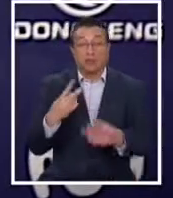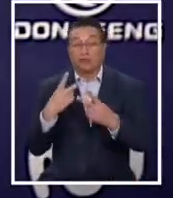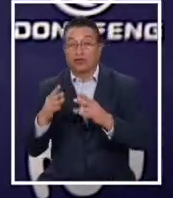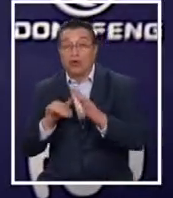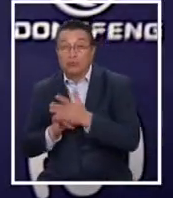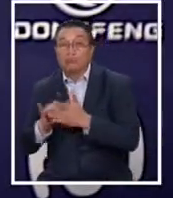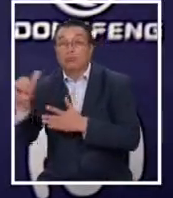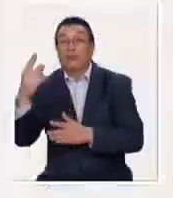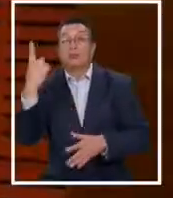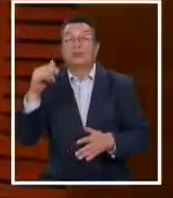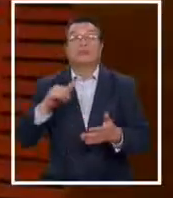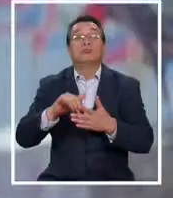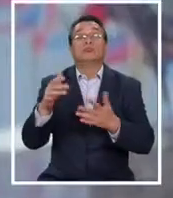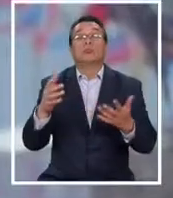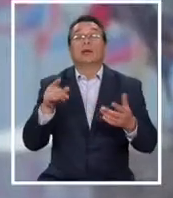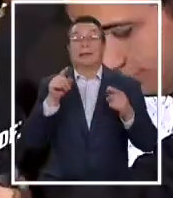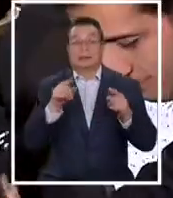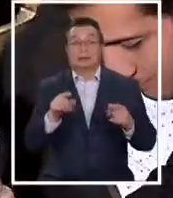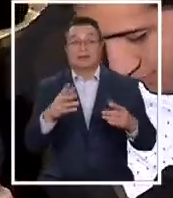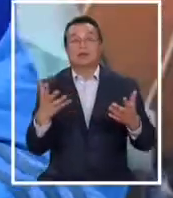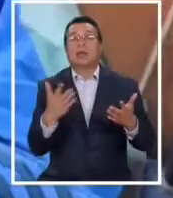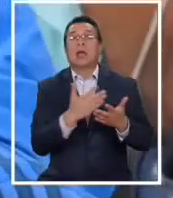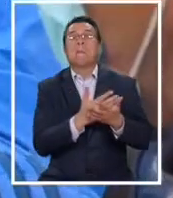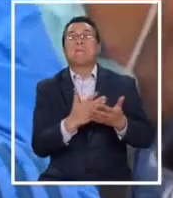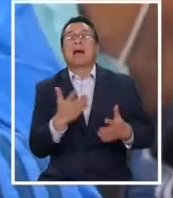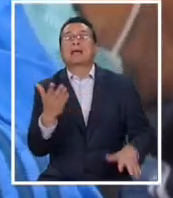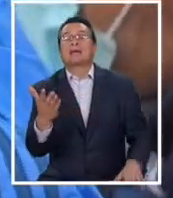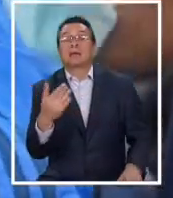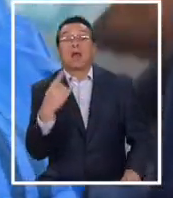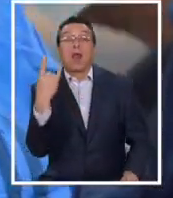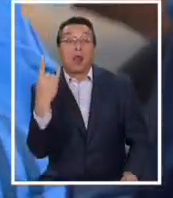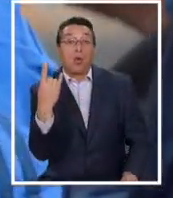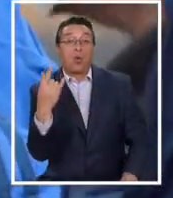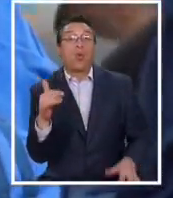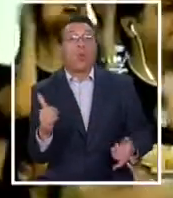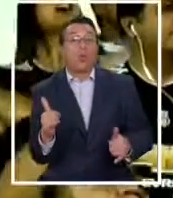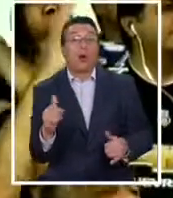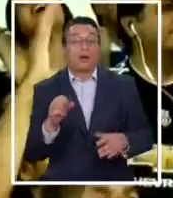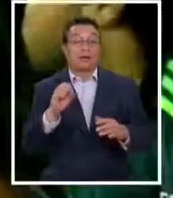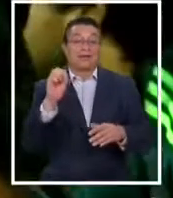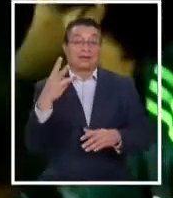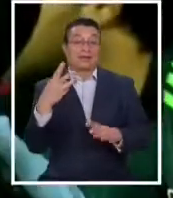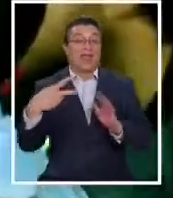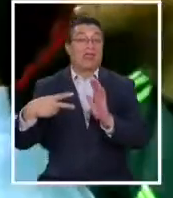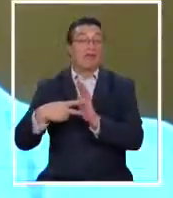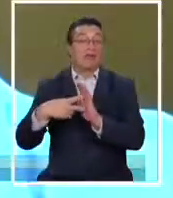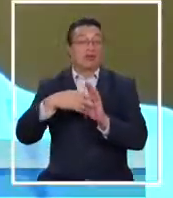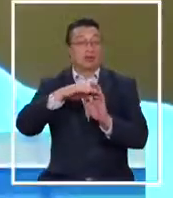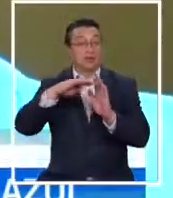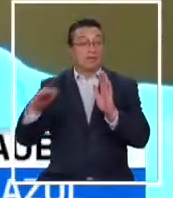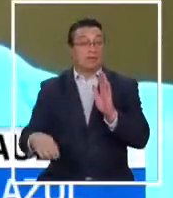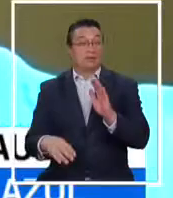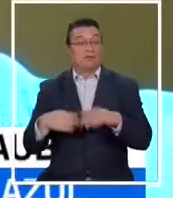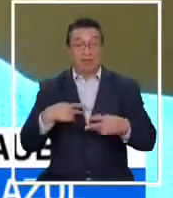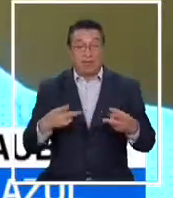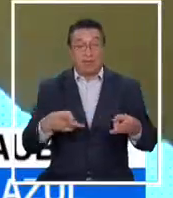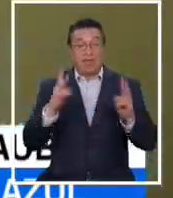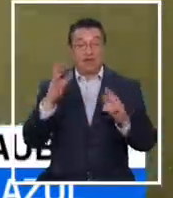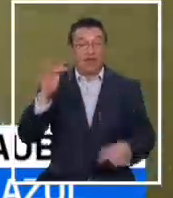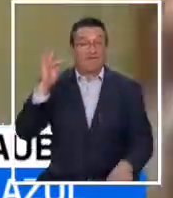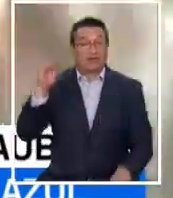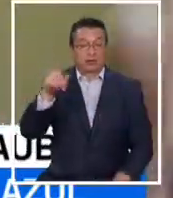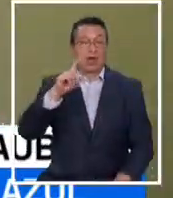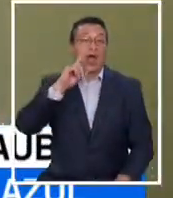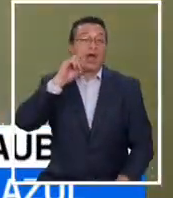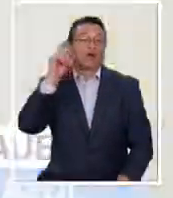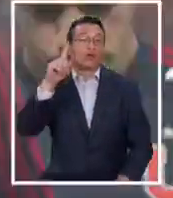al aeropuerto a ver si agarro el primer. ¿Y qué ocurre con la opción de que la U juegue en tercera división? Los derechos federativos los tiene azul a